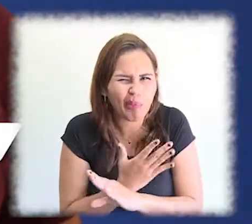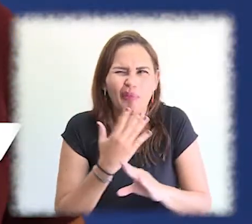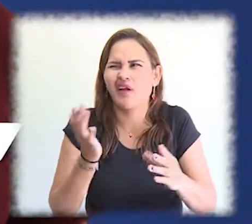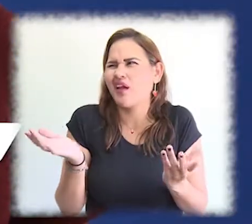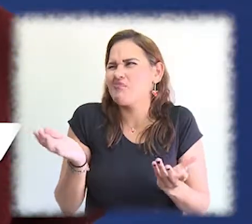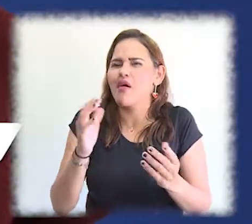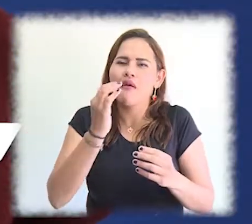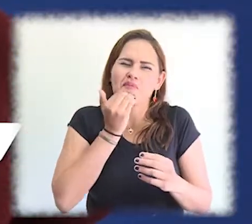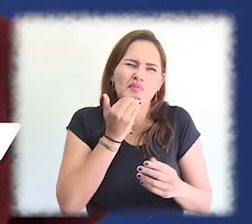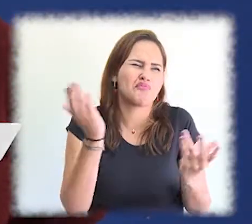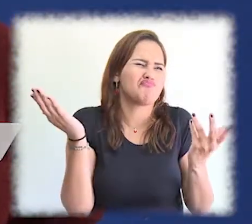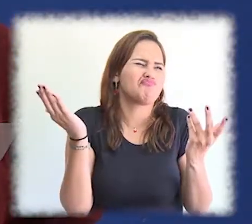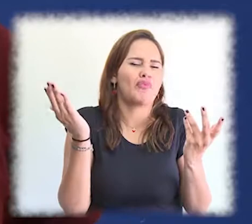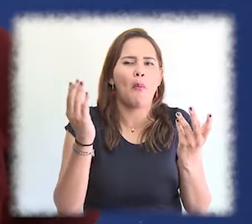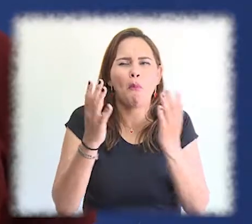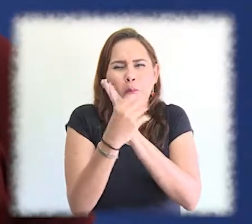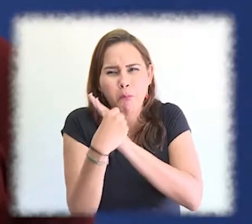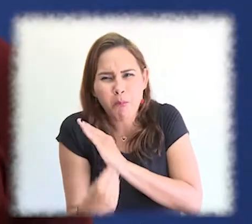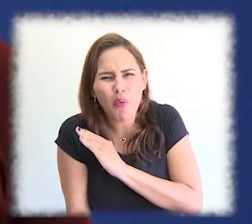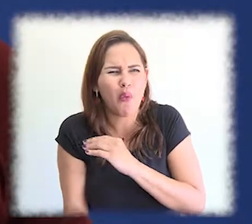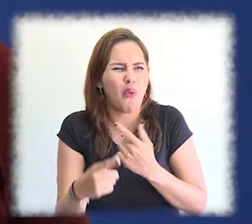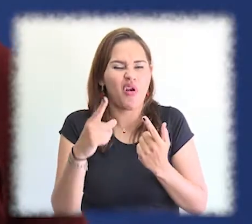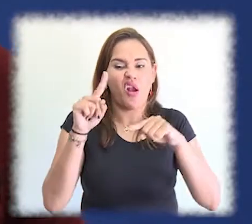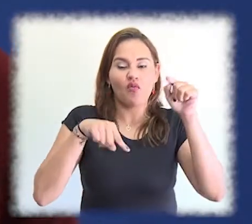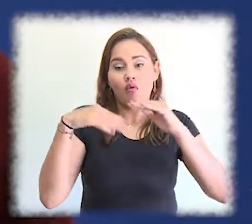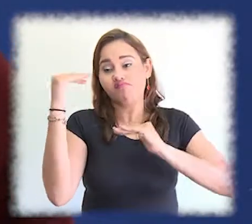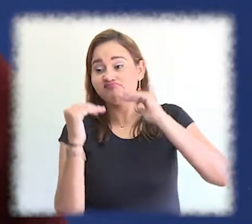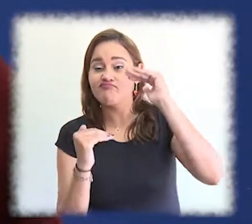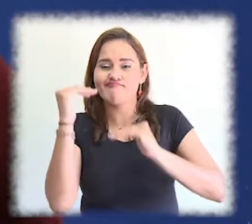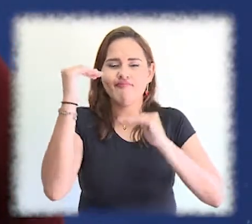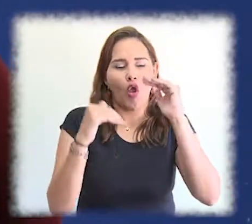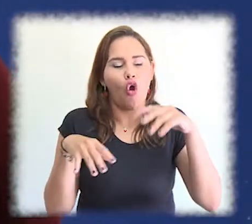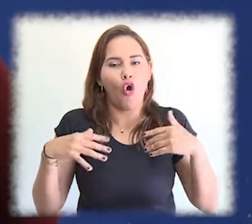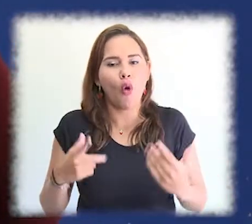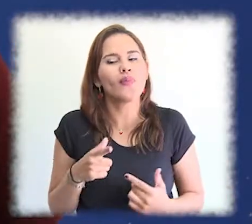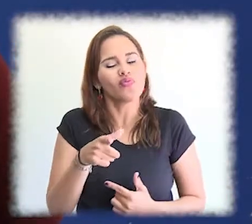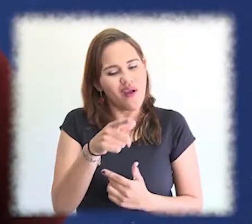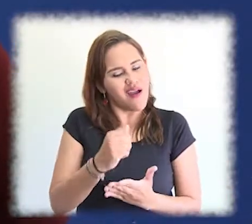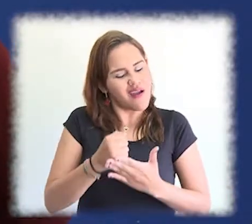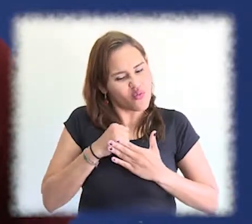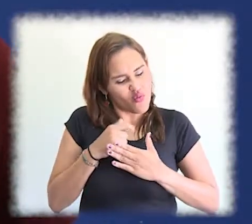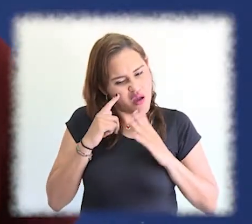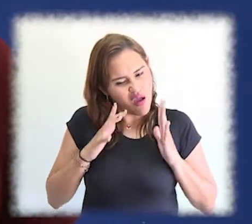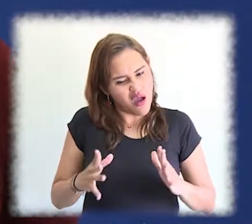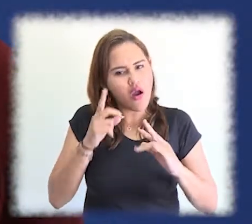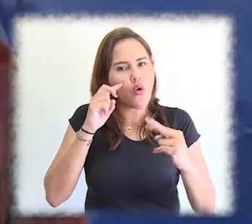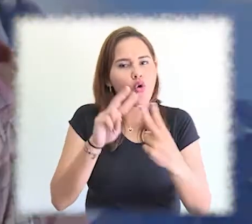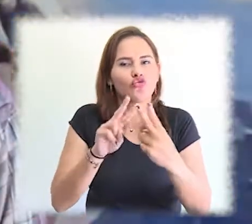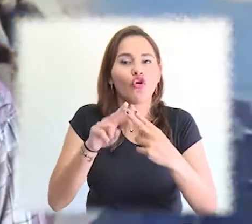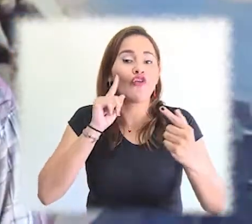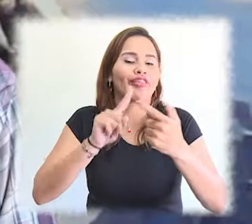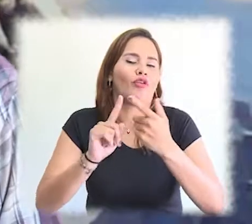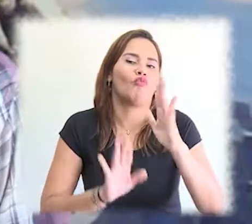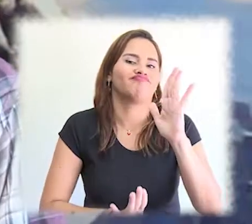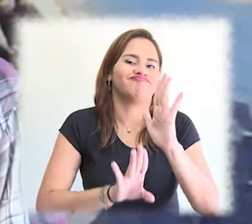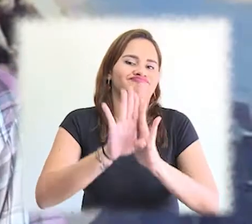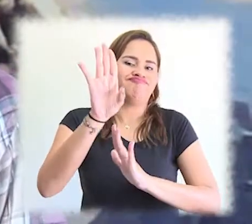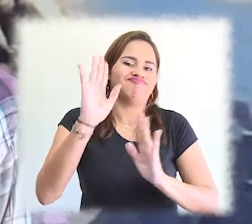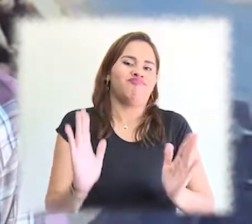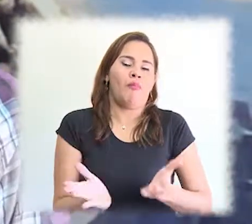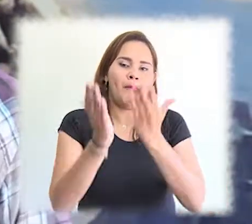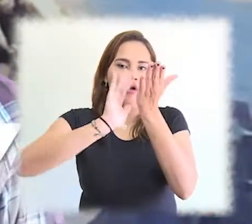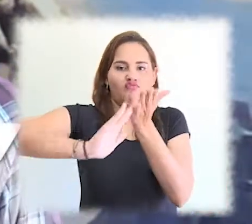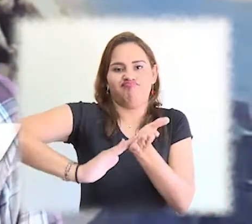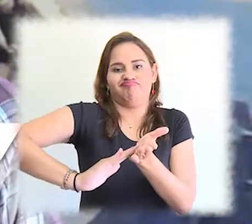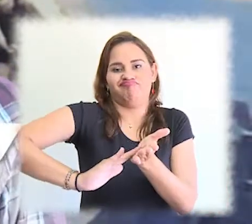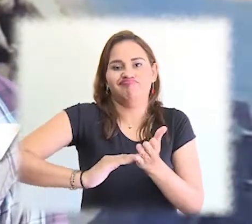tratar de dar solución a dichas problemáticas como la pobreza, la desigualdad. Me apoya mucho porque en las